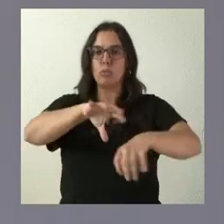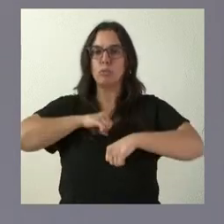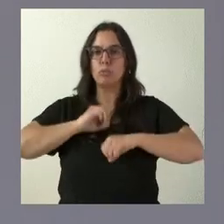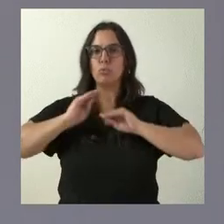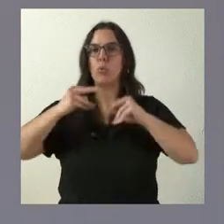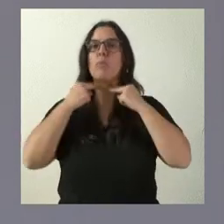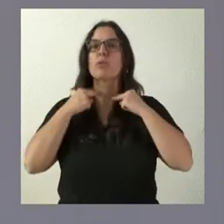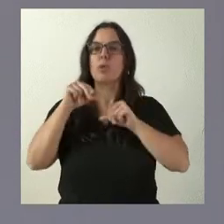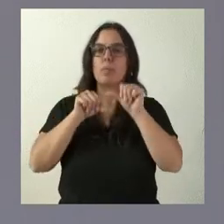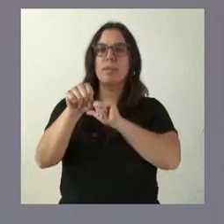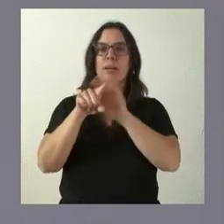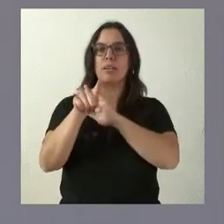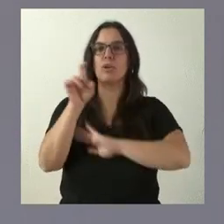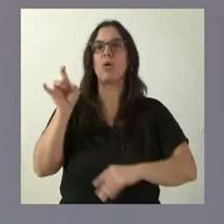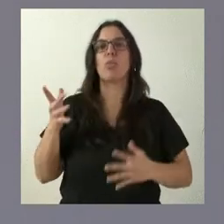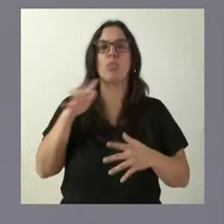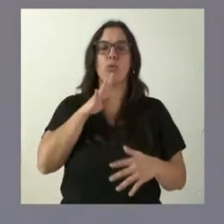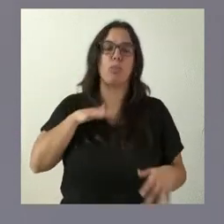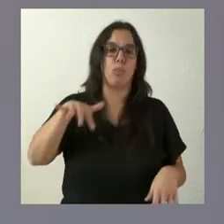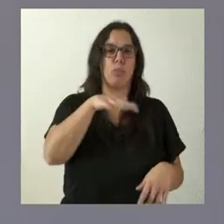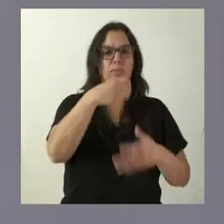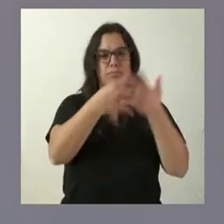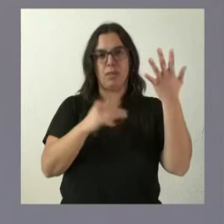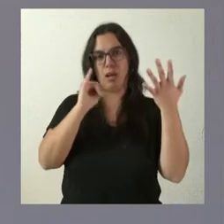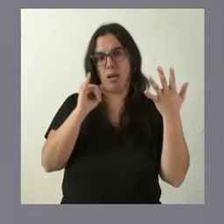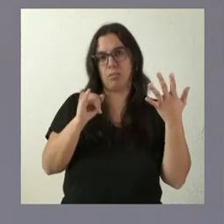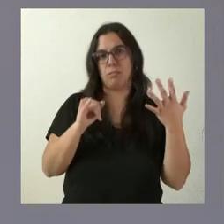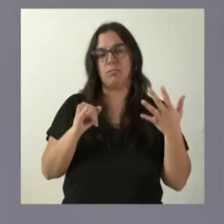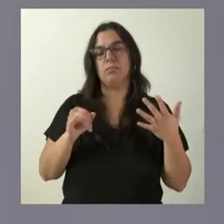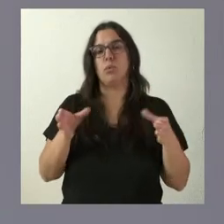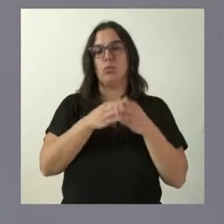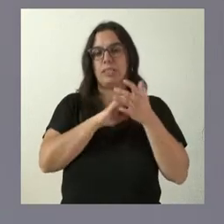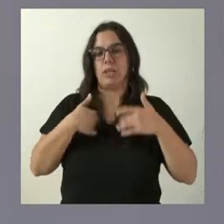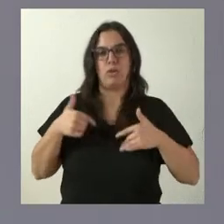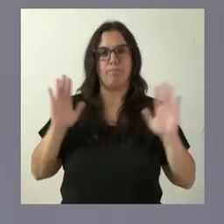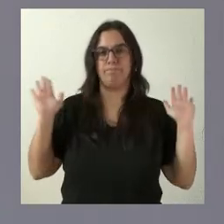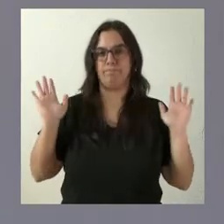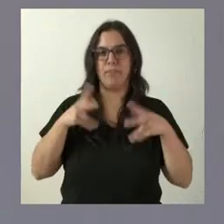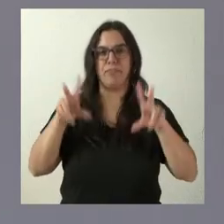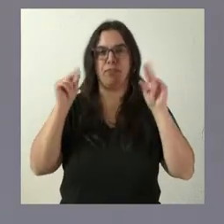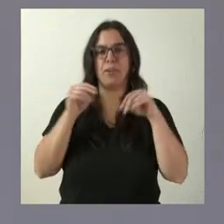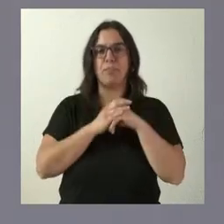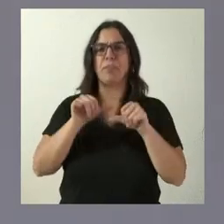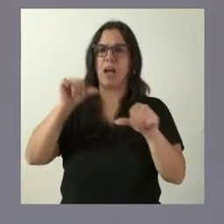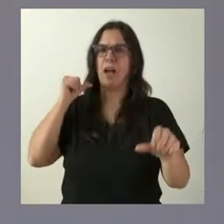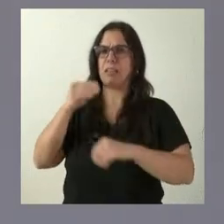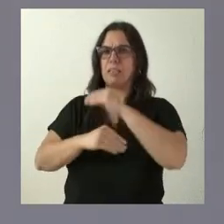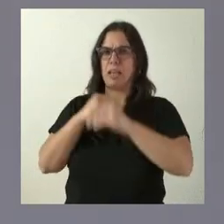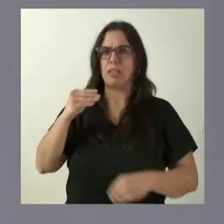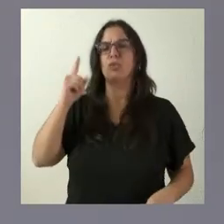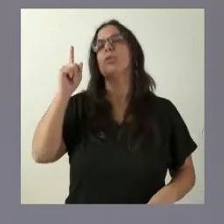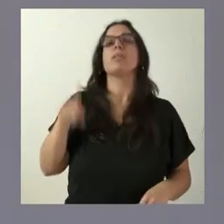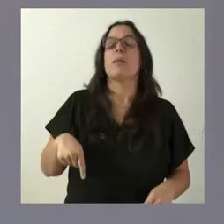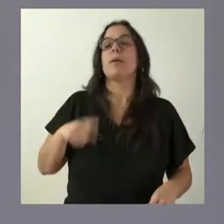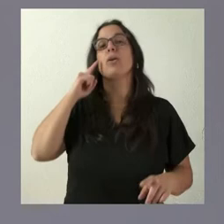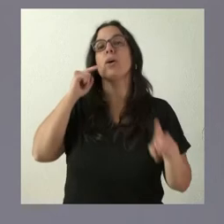por las correspondientes diputaciones provinciales, en vez de por la propia Junta de Castilla y León. Ya se ha hecho en más ocasiones y el contenido también es dar